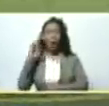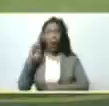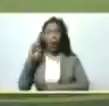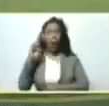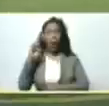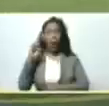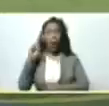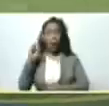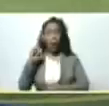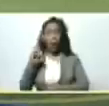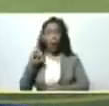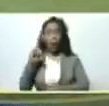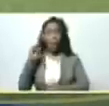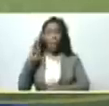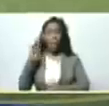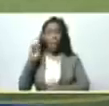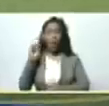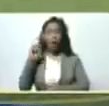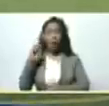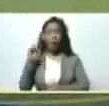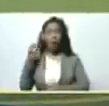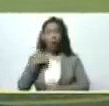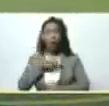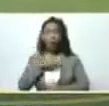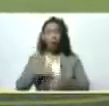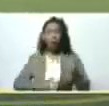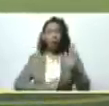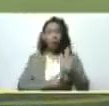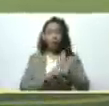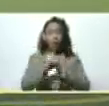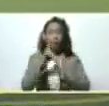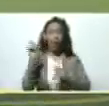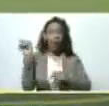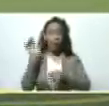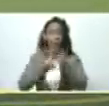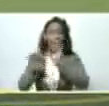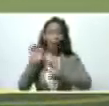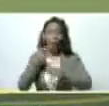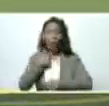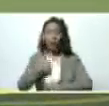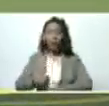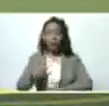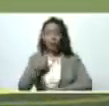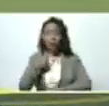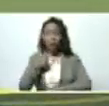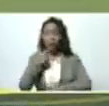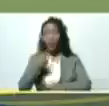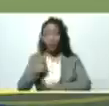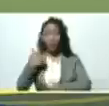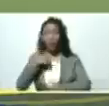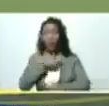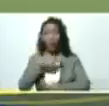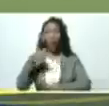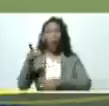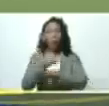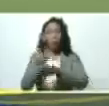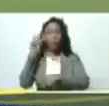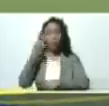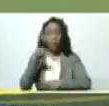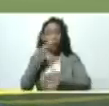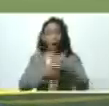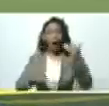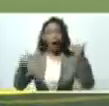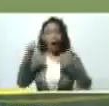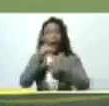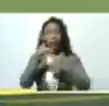gobernador presidente en este caso desarrollando ya lo explicaba Rubén lo decía nuestro gobernador el alto potencial que tienen